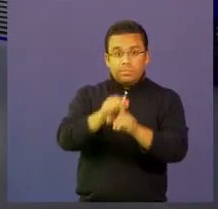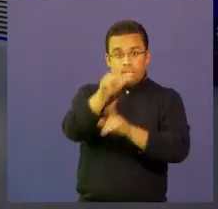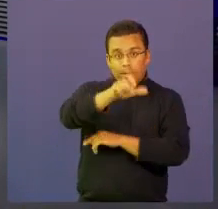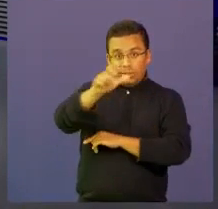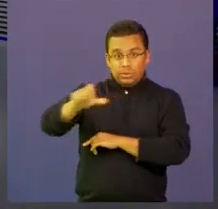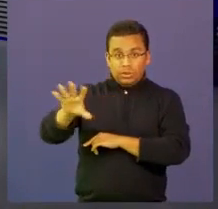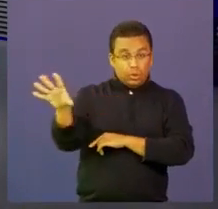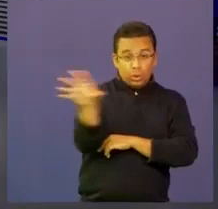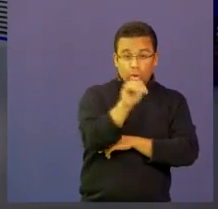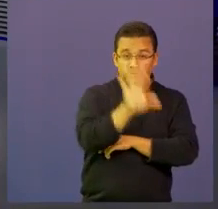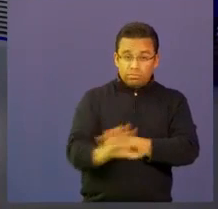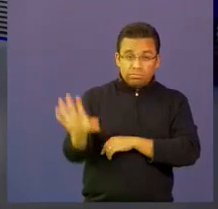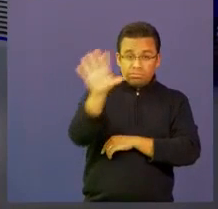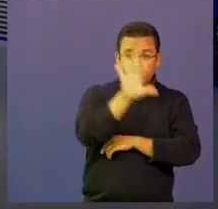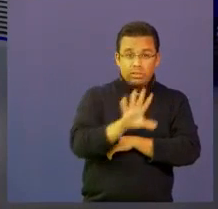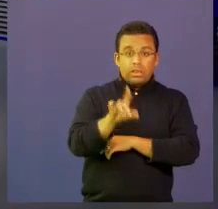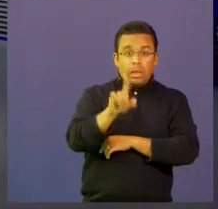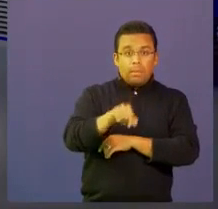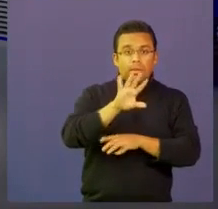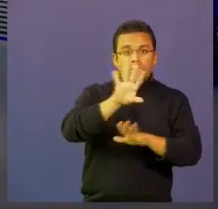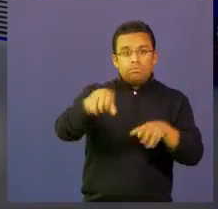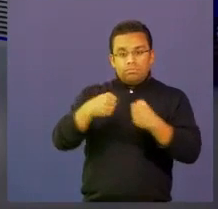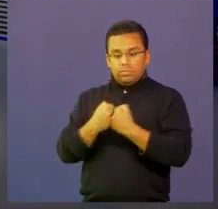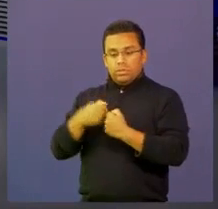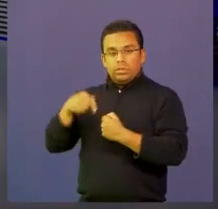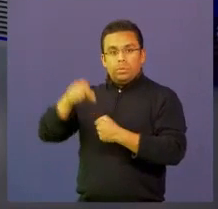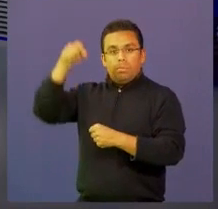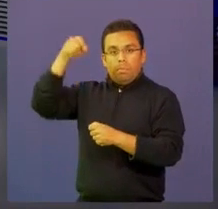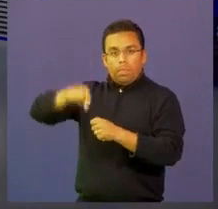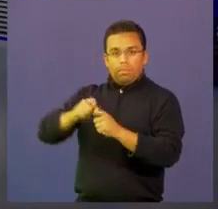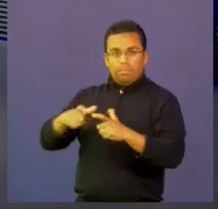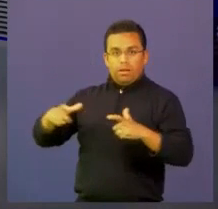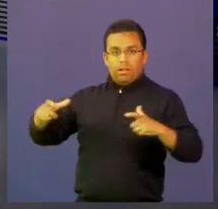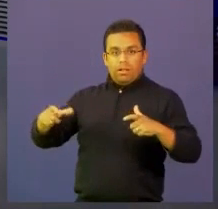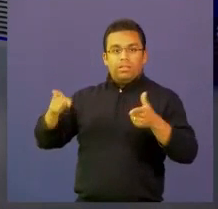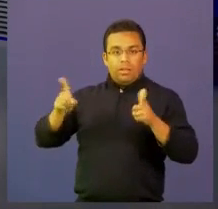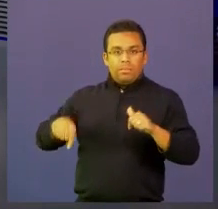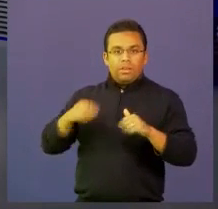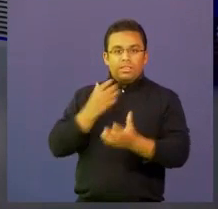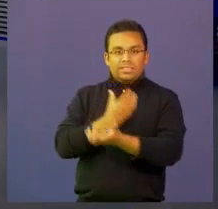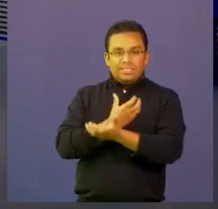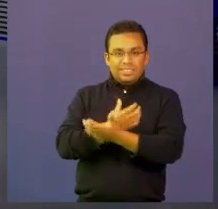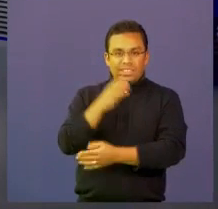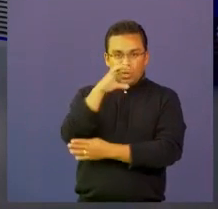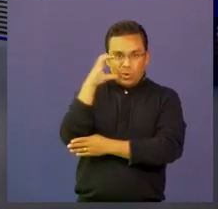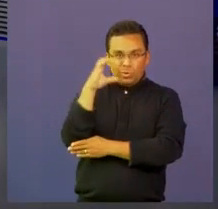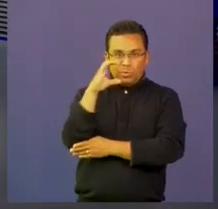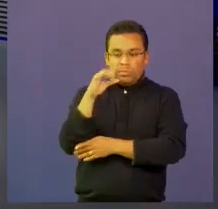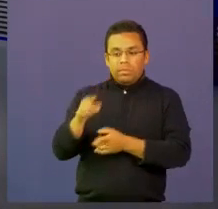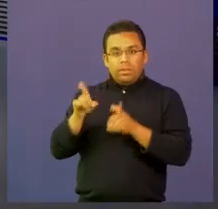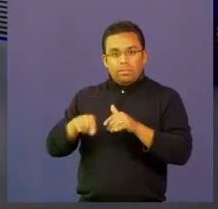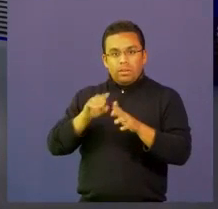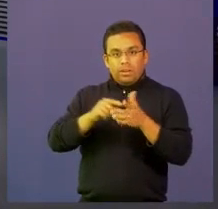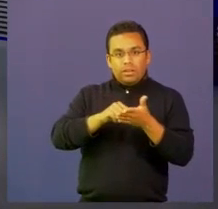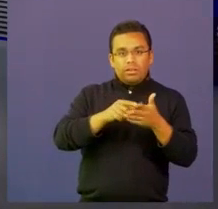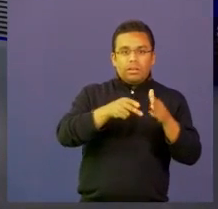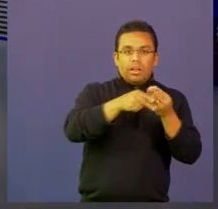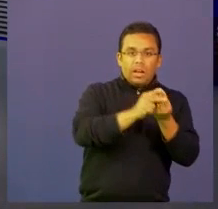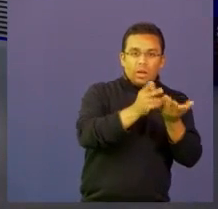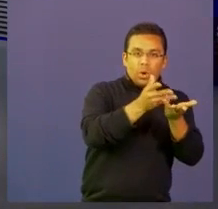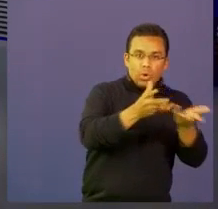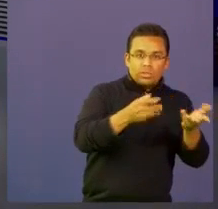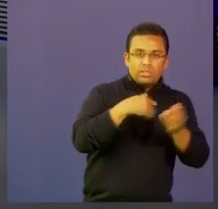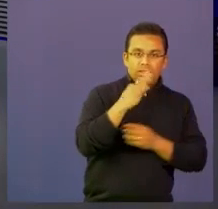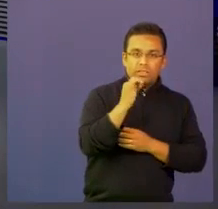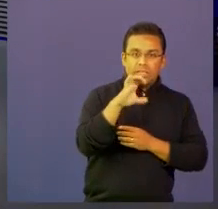también han sido aliados del programa Ondas de Conciencias y quien también han trabajado de la mano de las herramientas TIC para fomentar